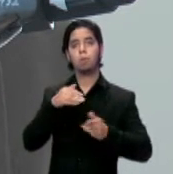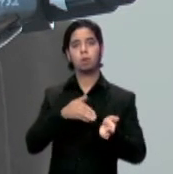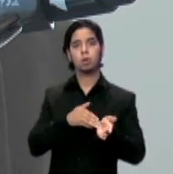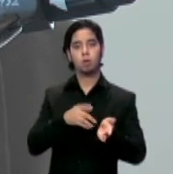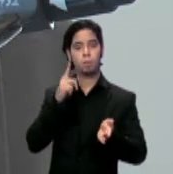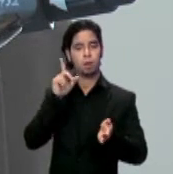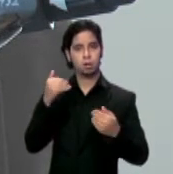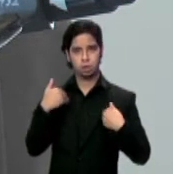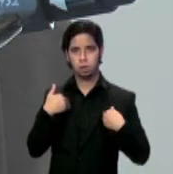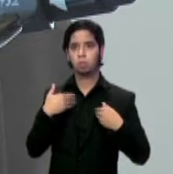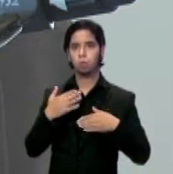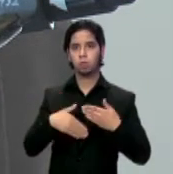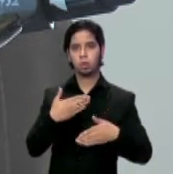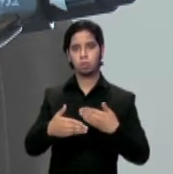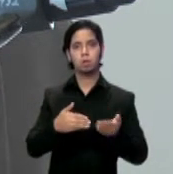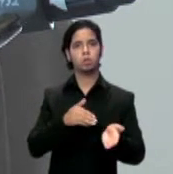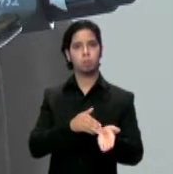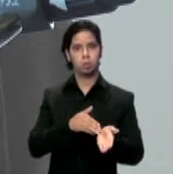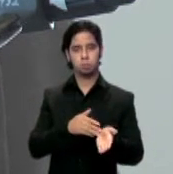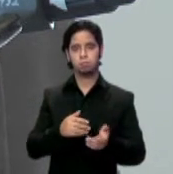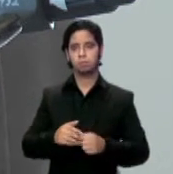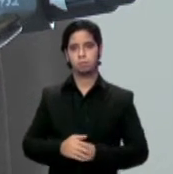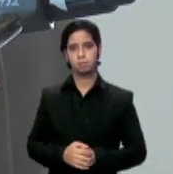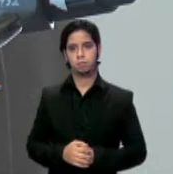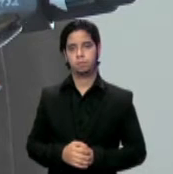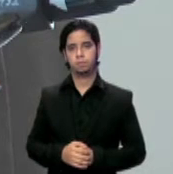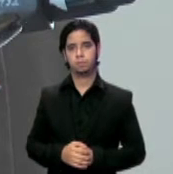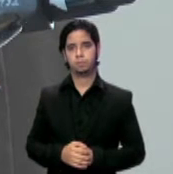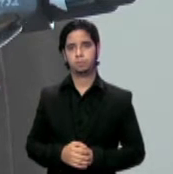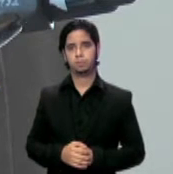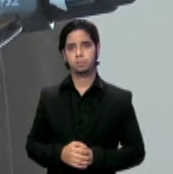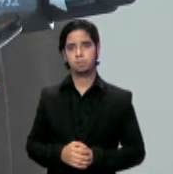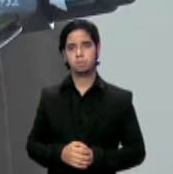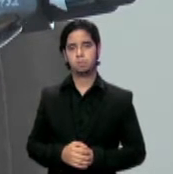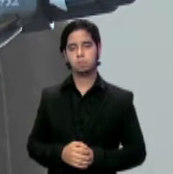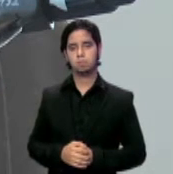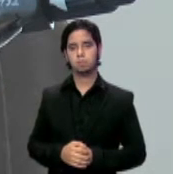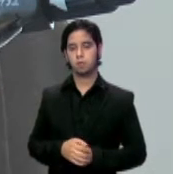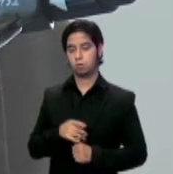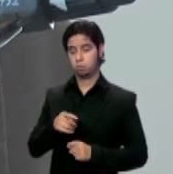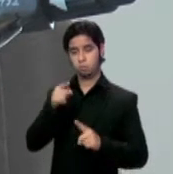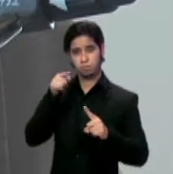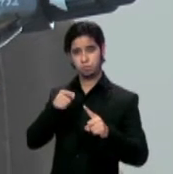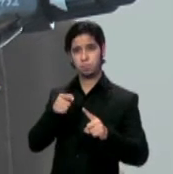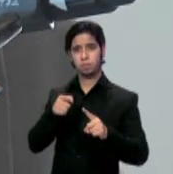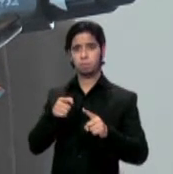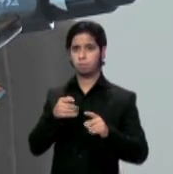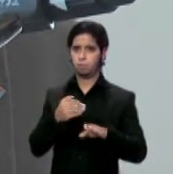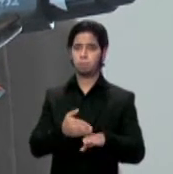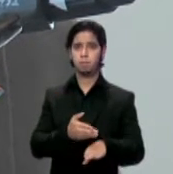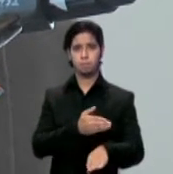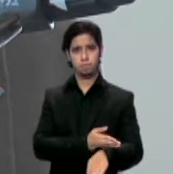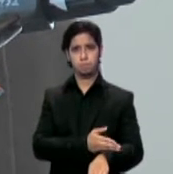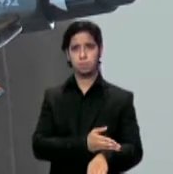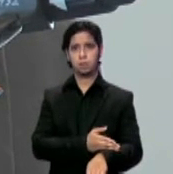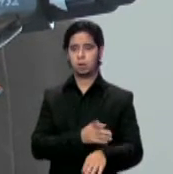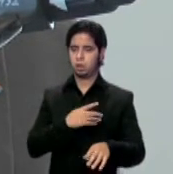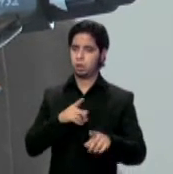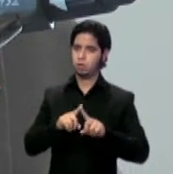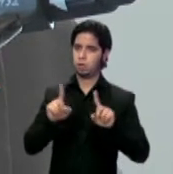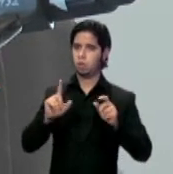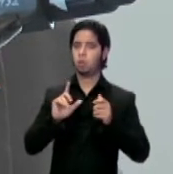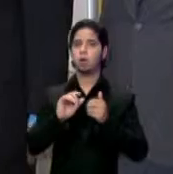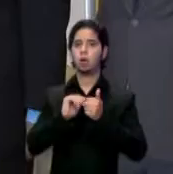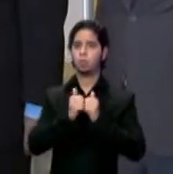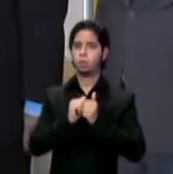de procedimiento médico o tratamiento médico. Esto con el propósito de ser mejores y diferenciarnos de lo que es nuestra competencia a